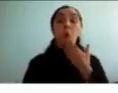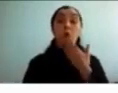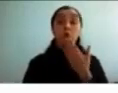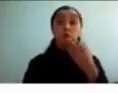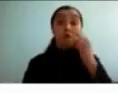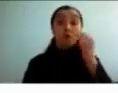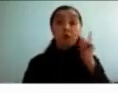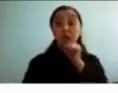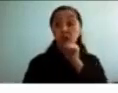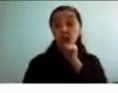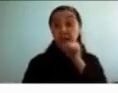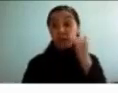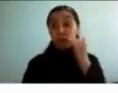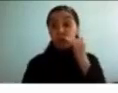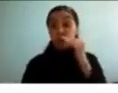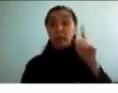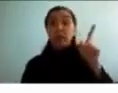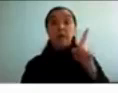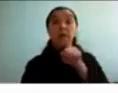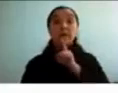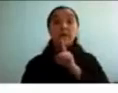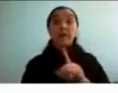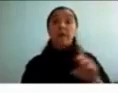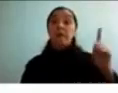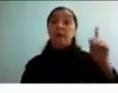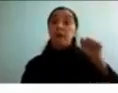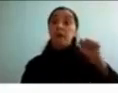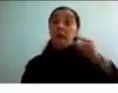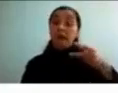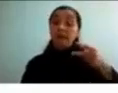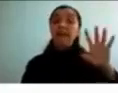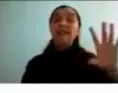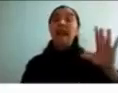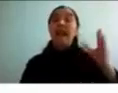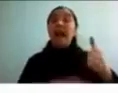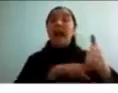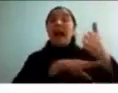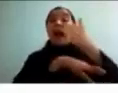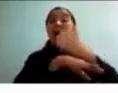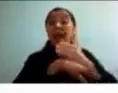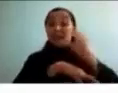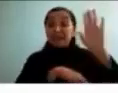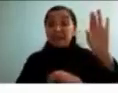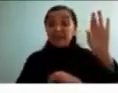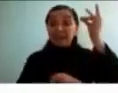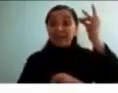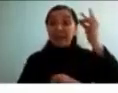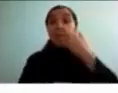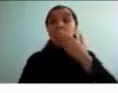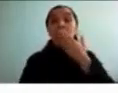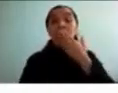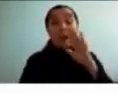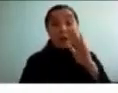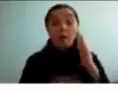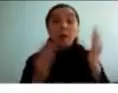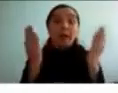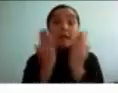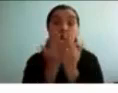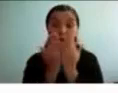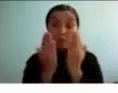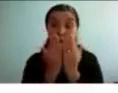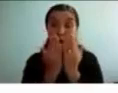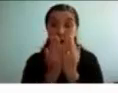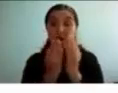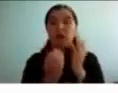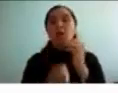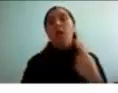detección precoz porque la detección precoz es un factor de buen pronóstico mejora el rendimiento académico o evita el fracaso escolar